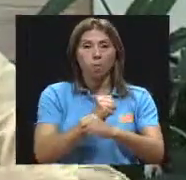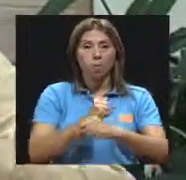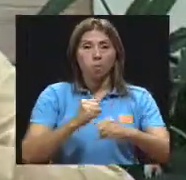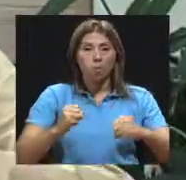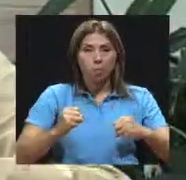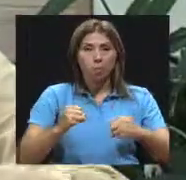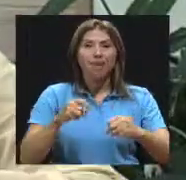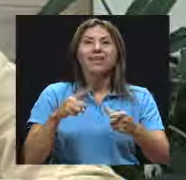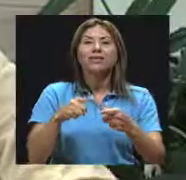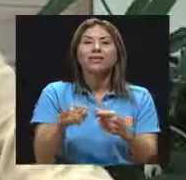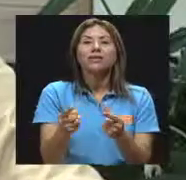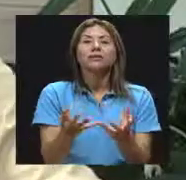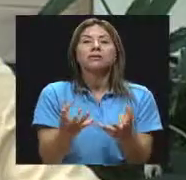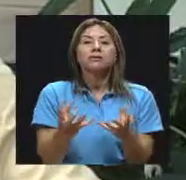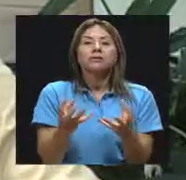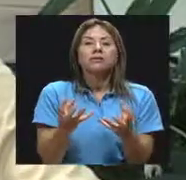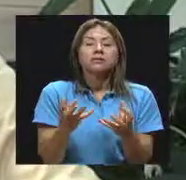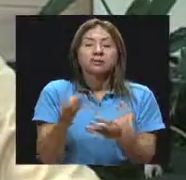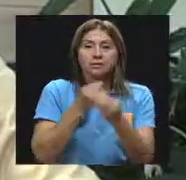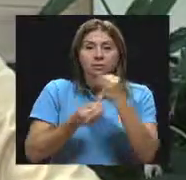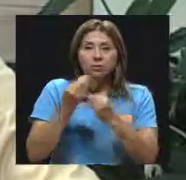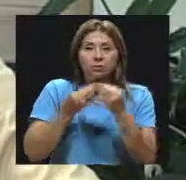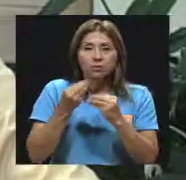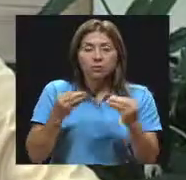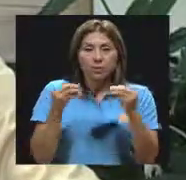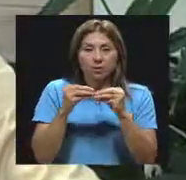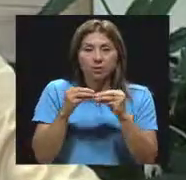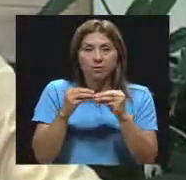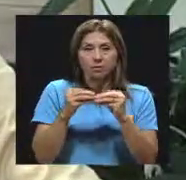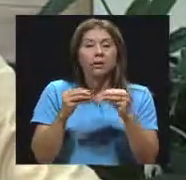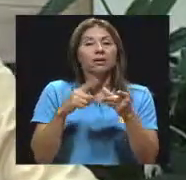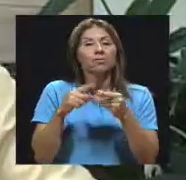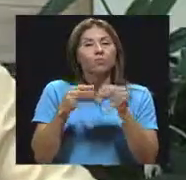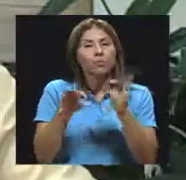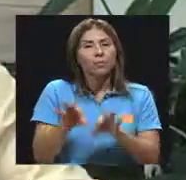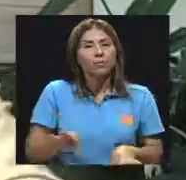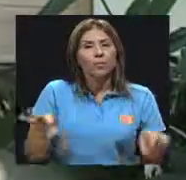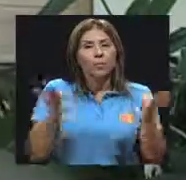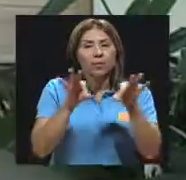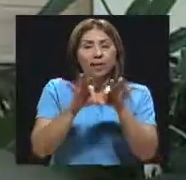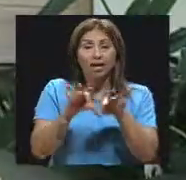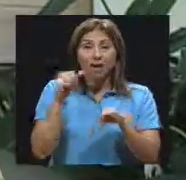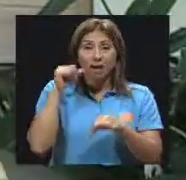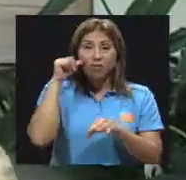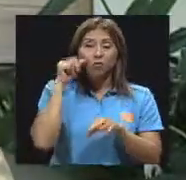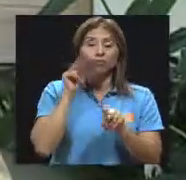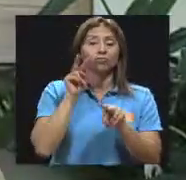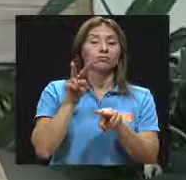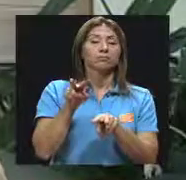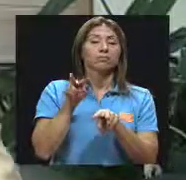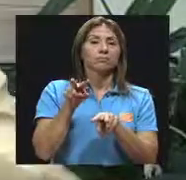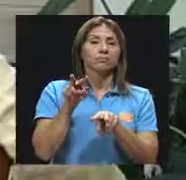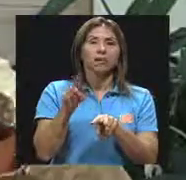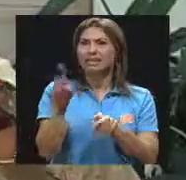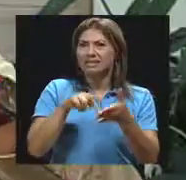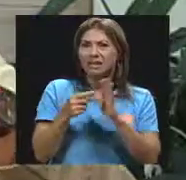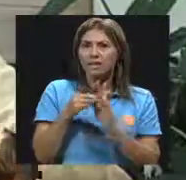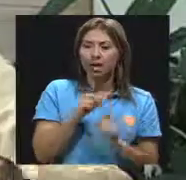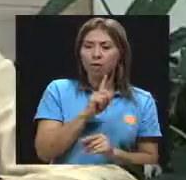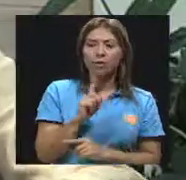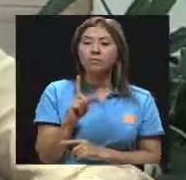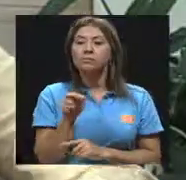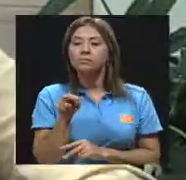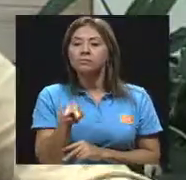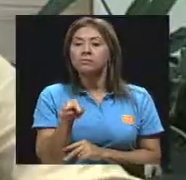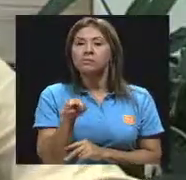Entonces, sí es muy importante que haya un adulto que esté vigilante, no como un centinela ahí parándose a la par, porque eso causa